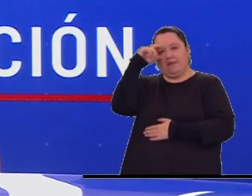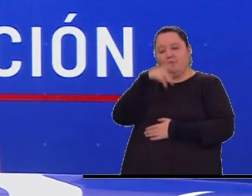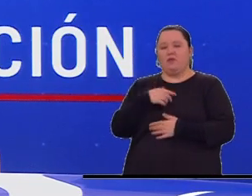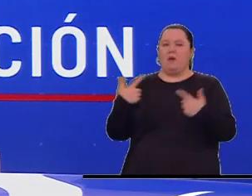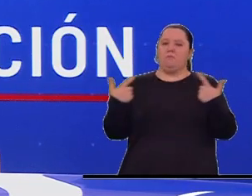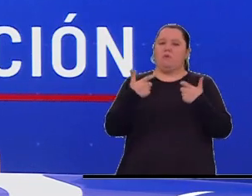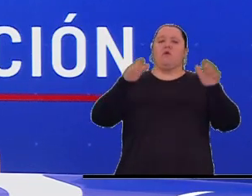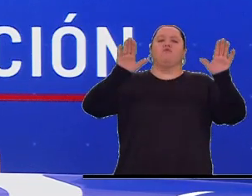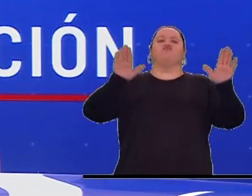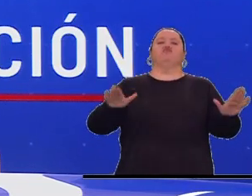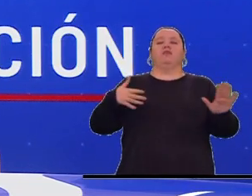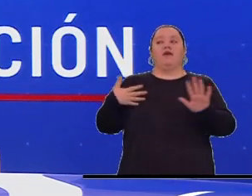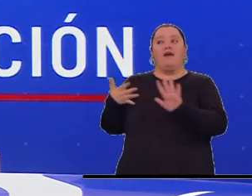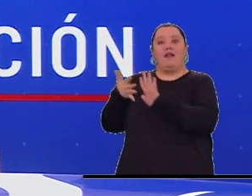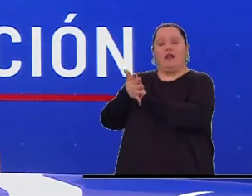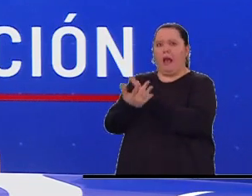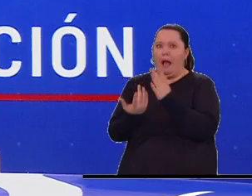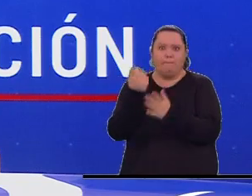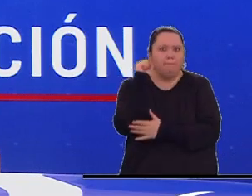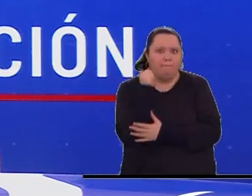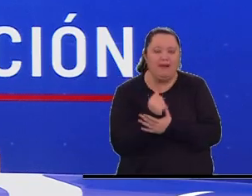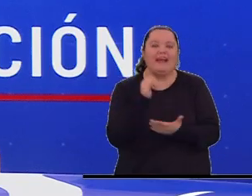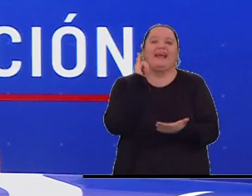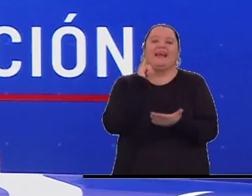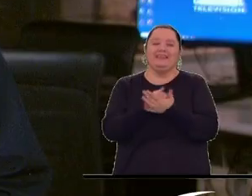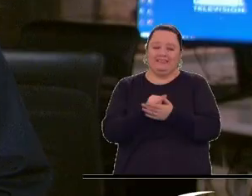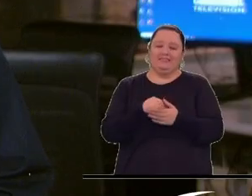bilateral del fuego. Juan Carlos Pardo nos tiene los detalles.